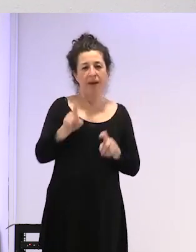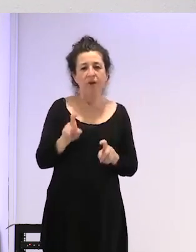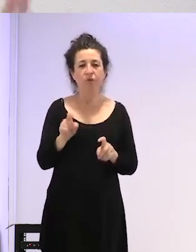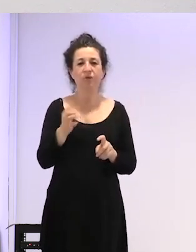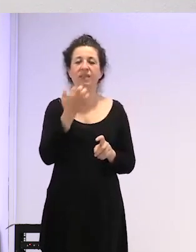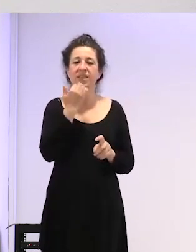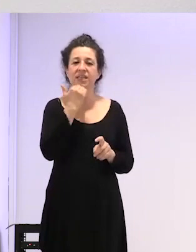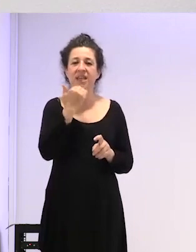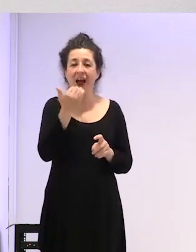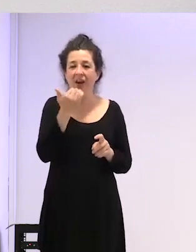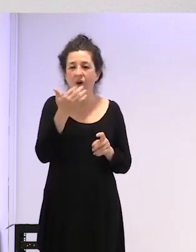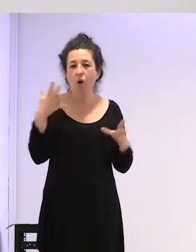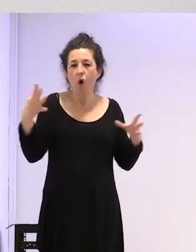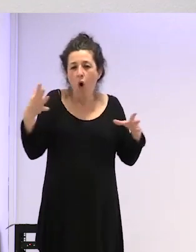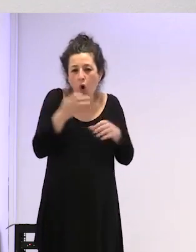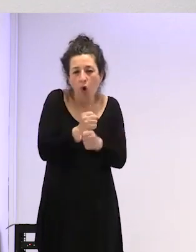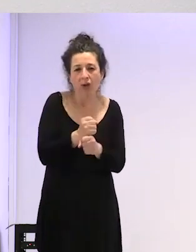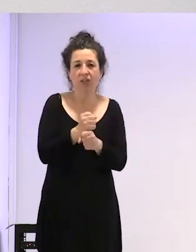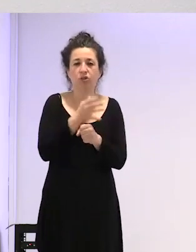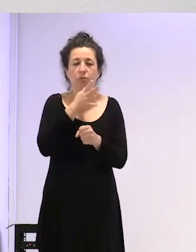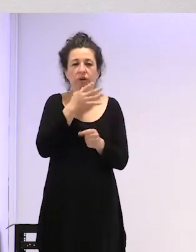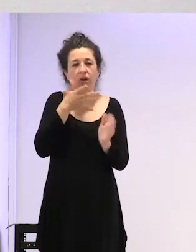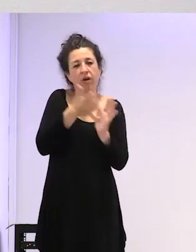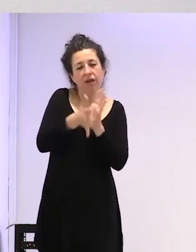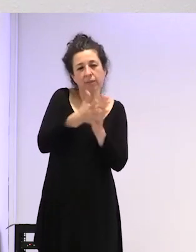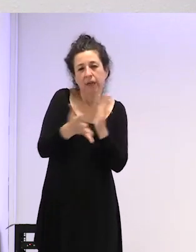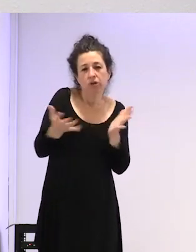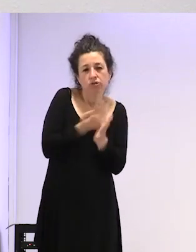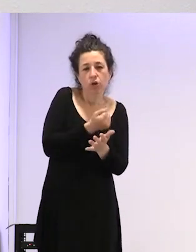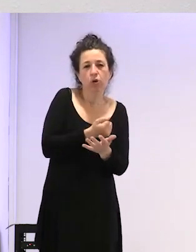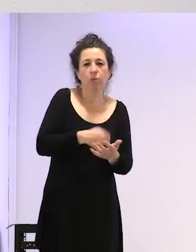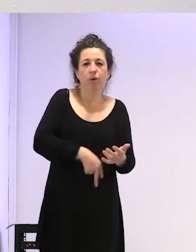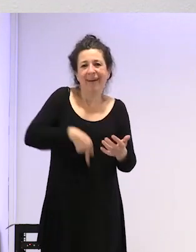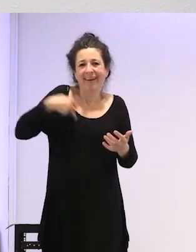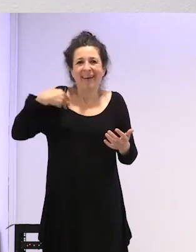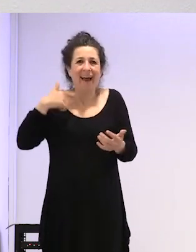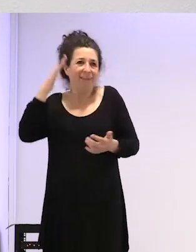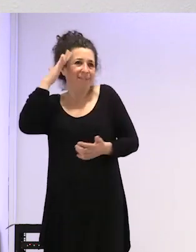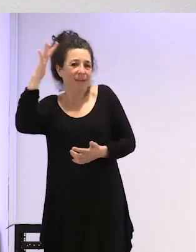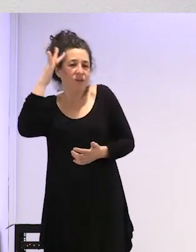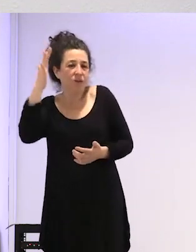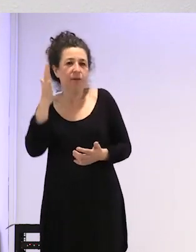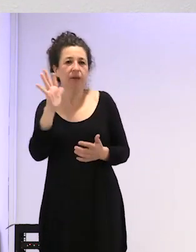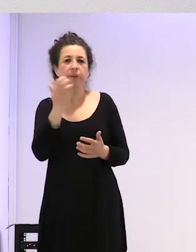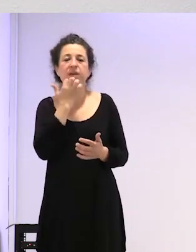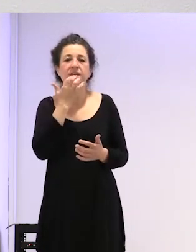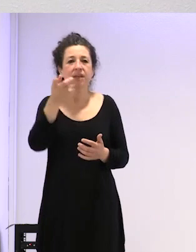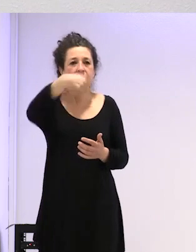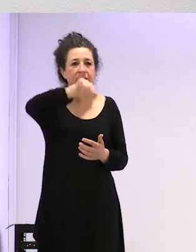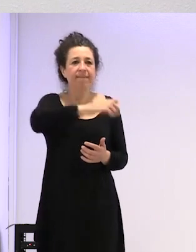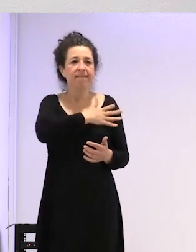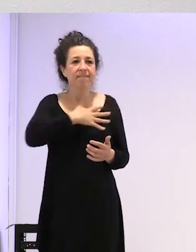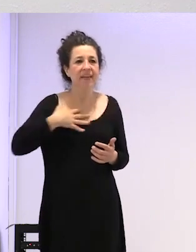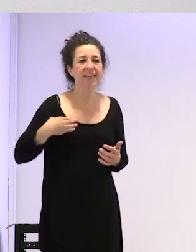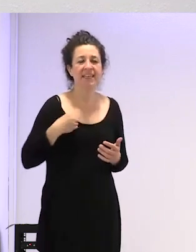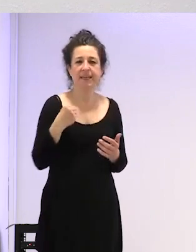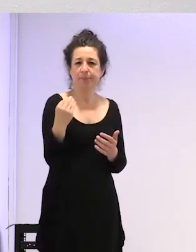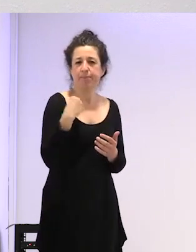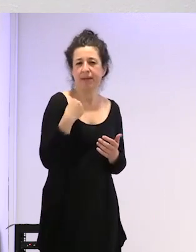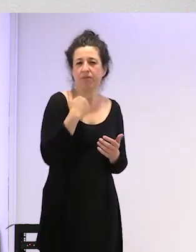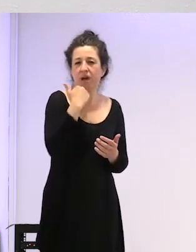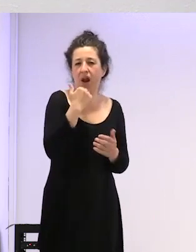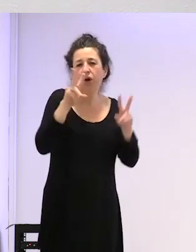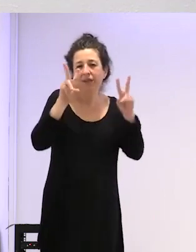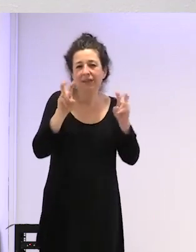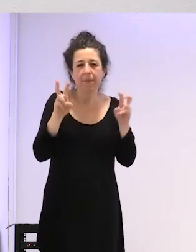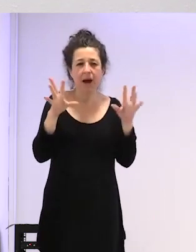todo esto es como muy general muy filosófico pero si si queréis preguntar a vosotros si os interesa más un tema